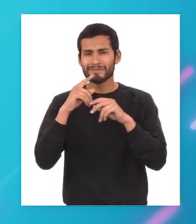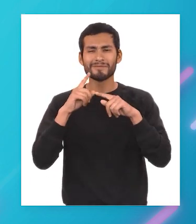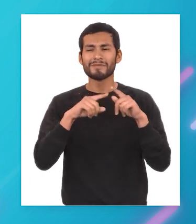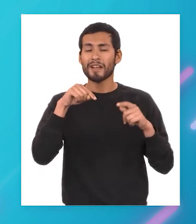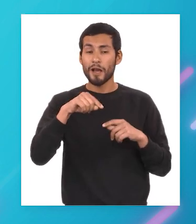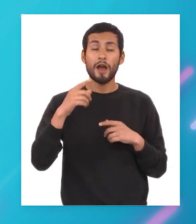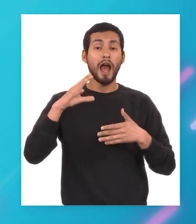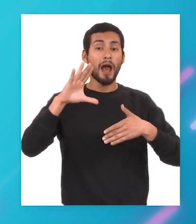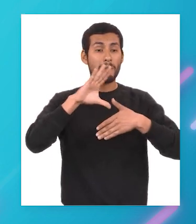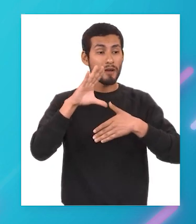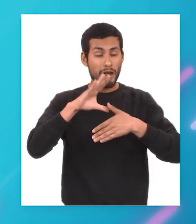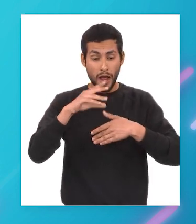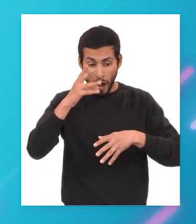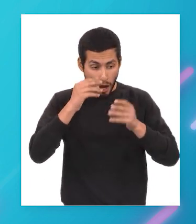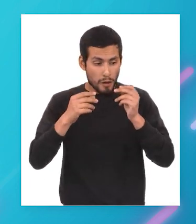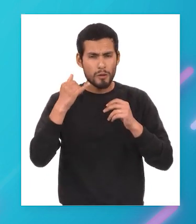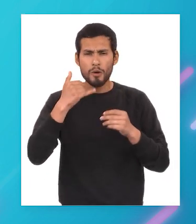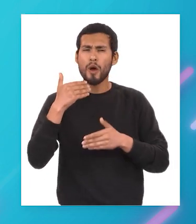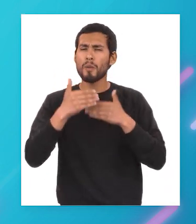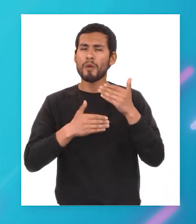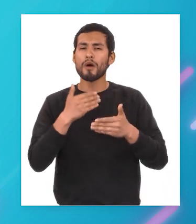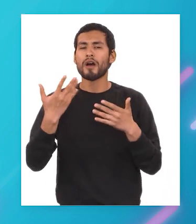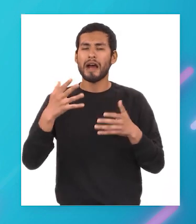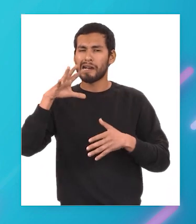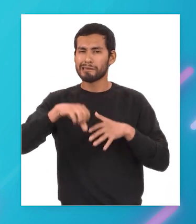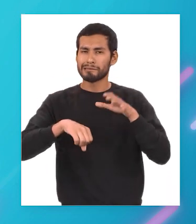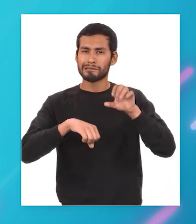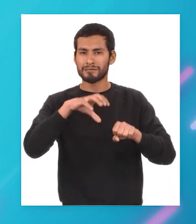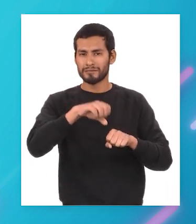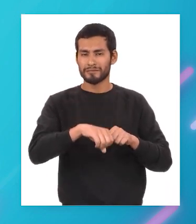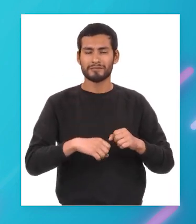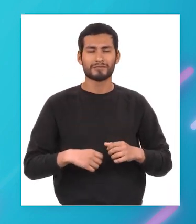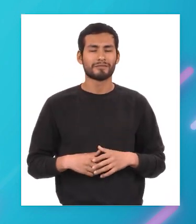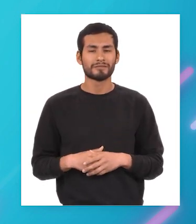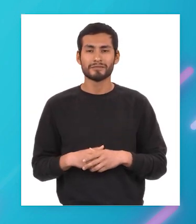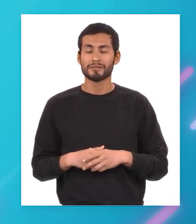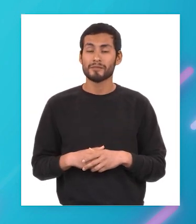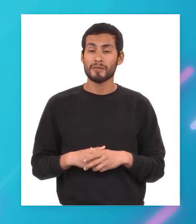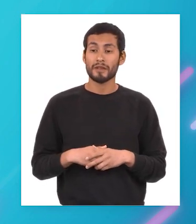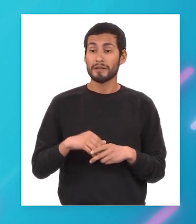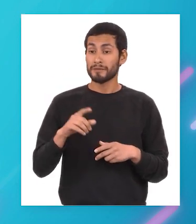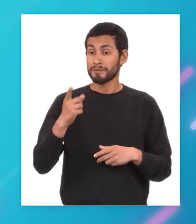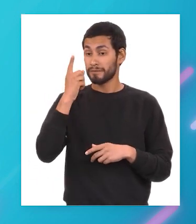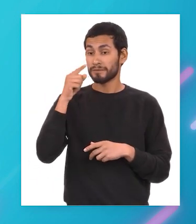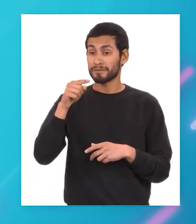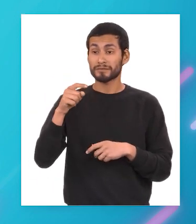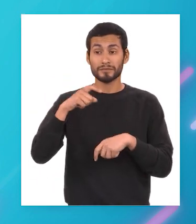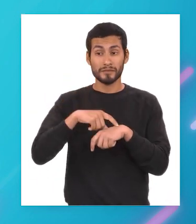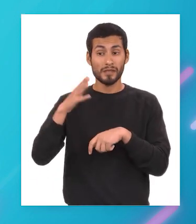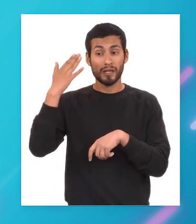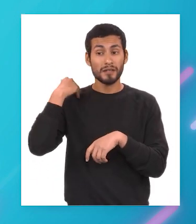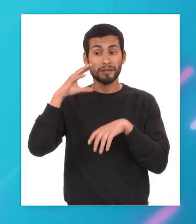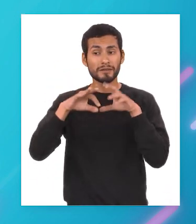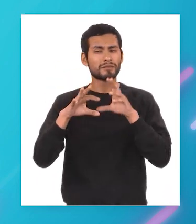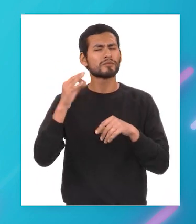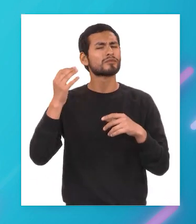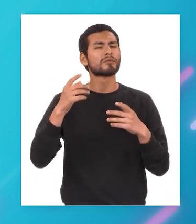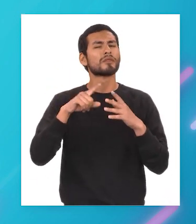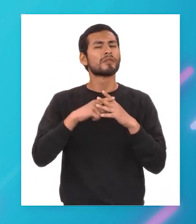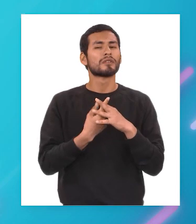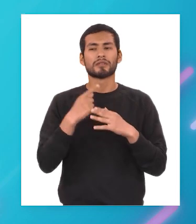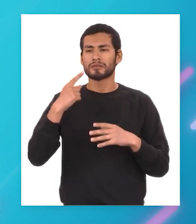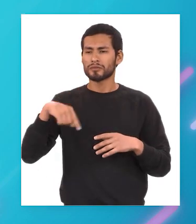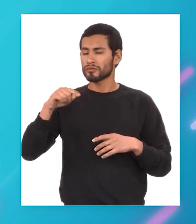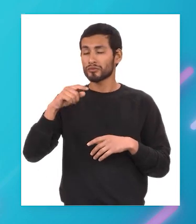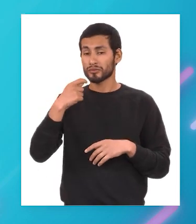descubrimiento de américa y el proceso de colonización los primeros descubrimientos de la época fueron iniciados